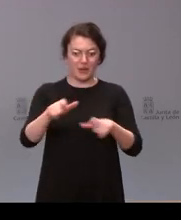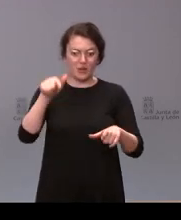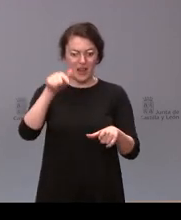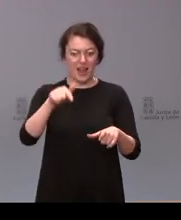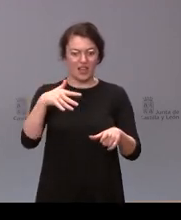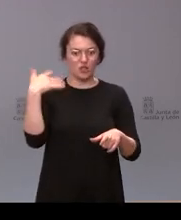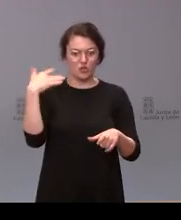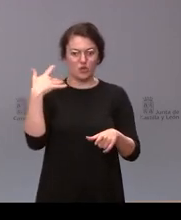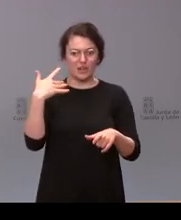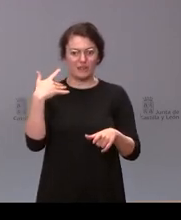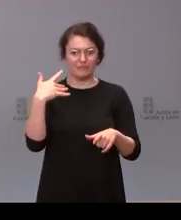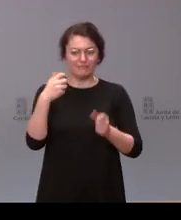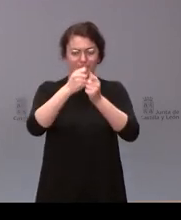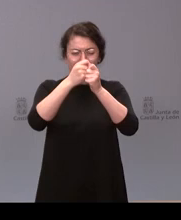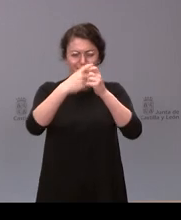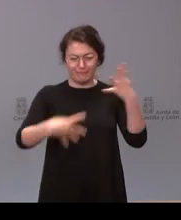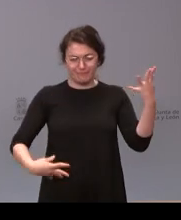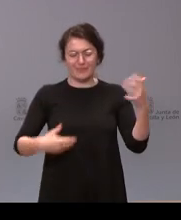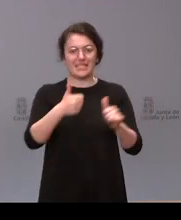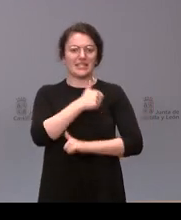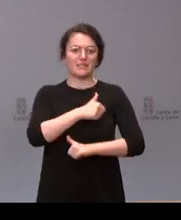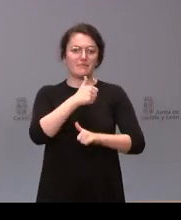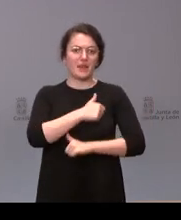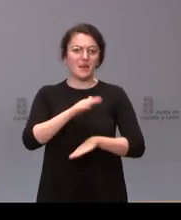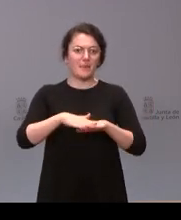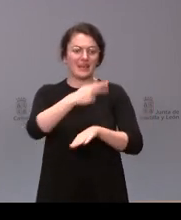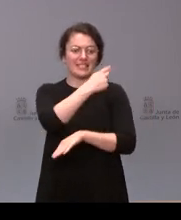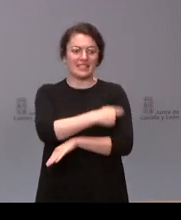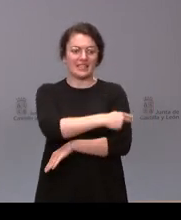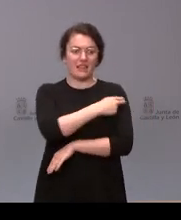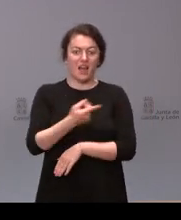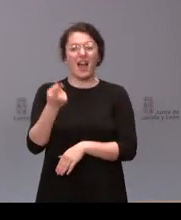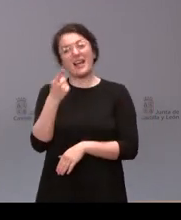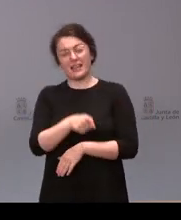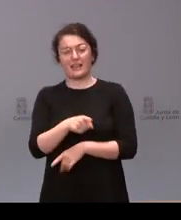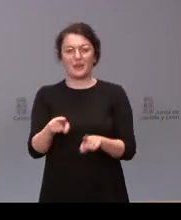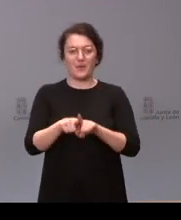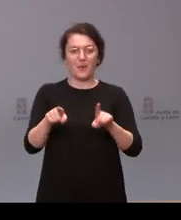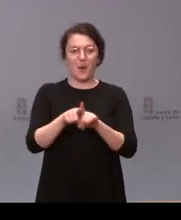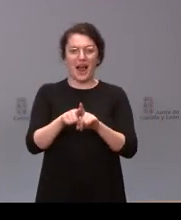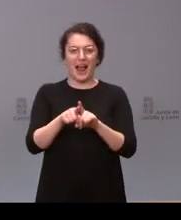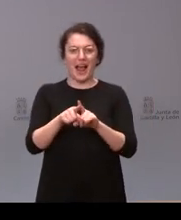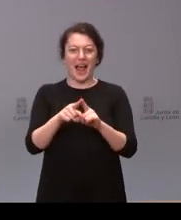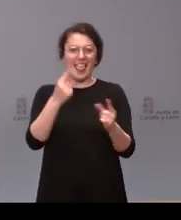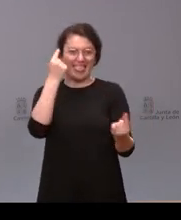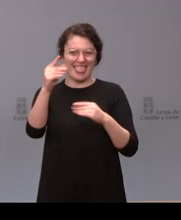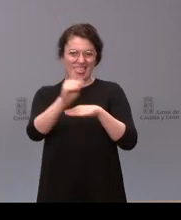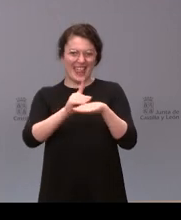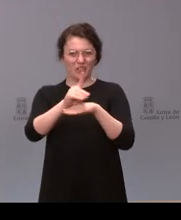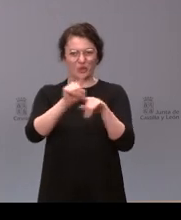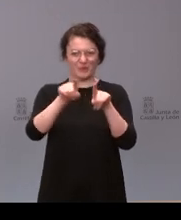una lista de espera sanitaria y además dejó caer que se podrían estar maquillando los datos que aparecen en el portal de transparencia